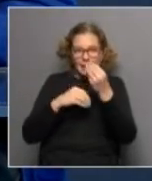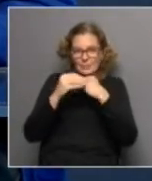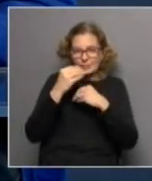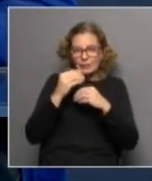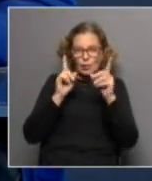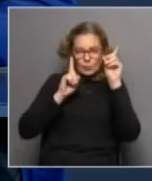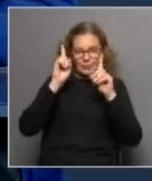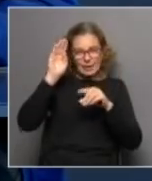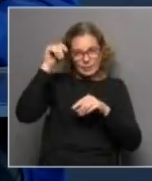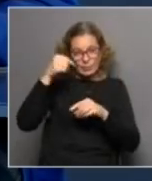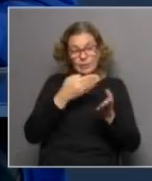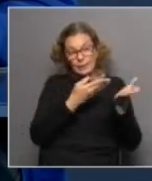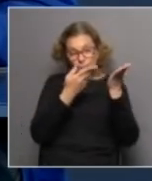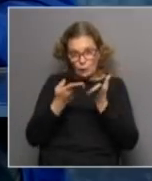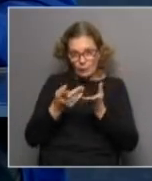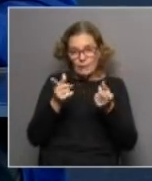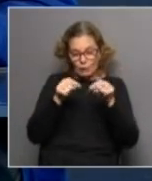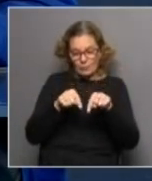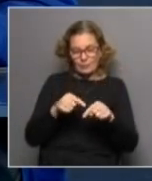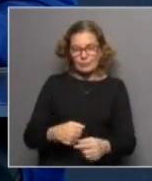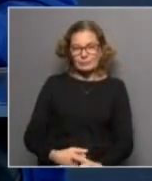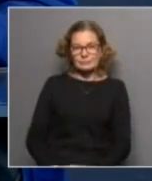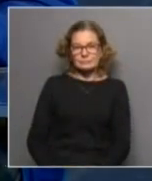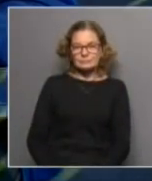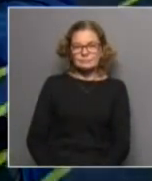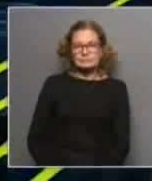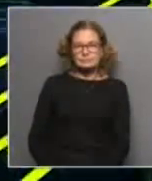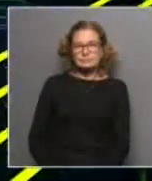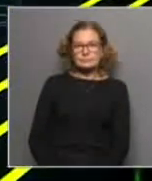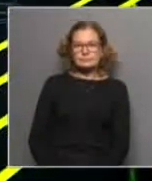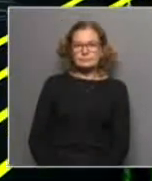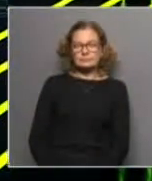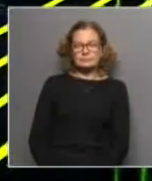la Universidad de la República todo esto en el bloque que viene que de La Letra Chica que